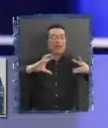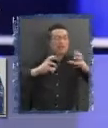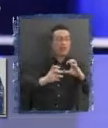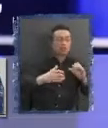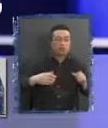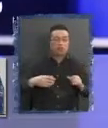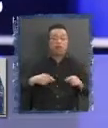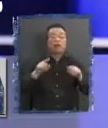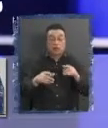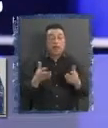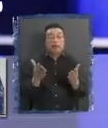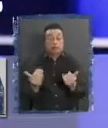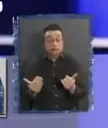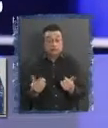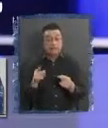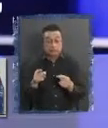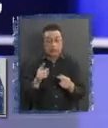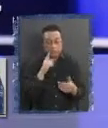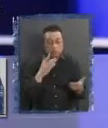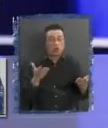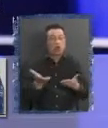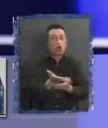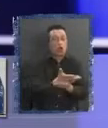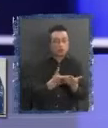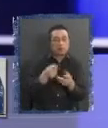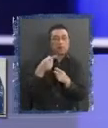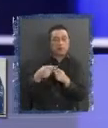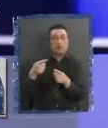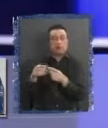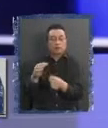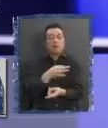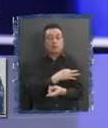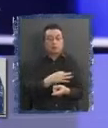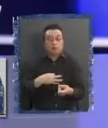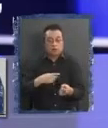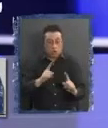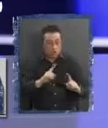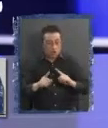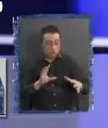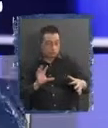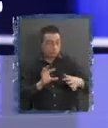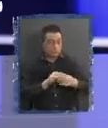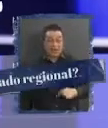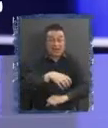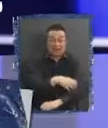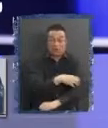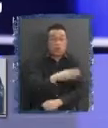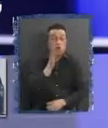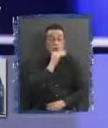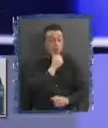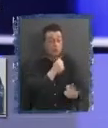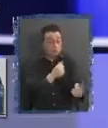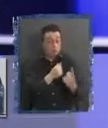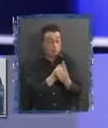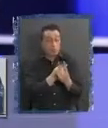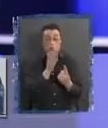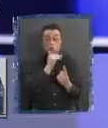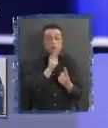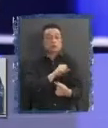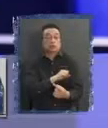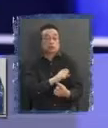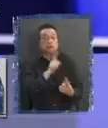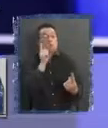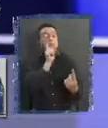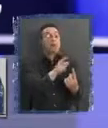temas que requieren compartir desde distintos ministerios una coordinación en la región, no hay una persona. Se va a tener que hacer desde Santiago. Entonces,